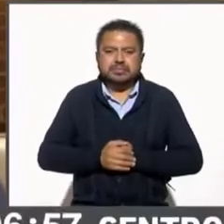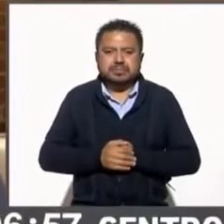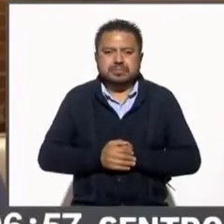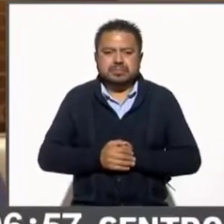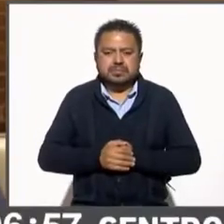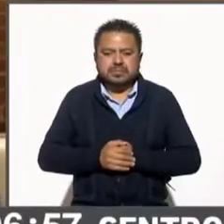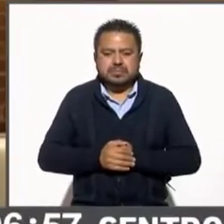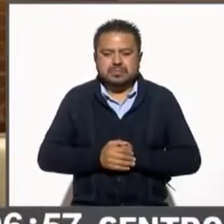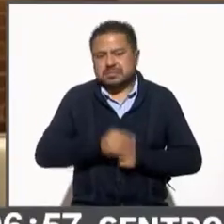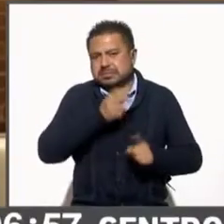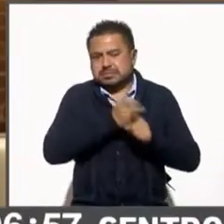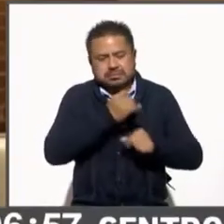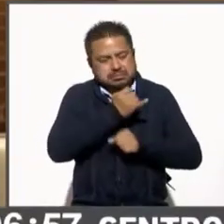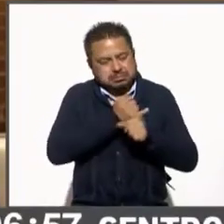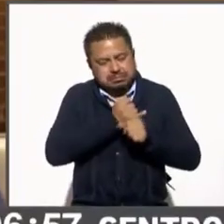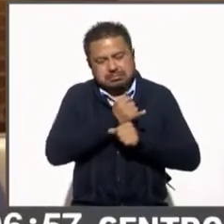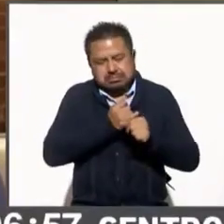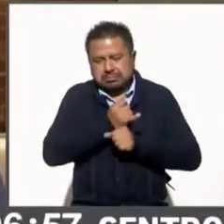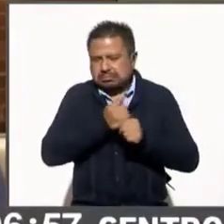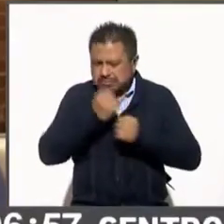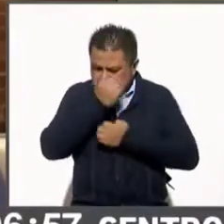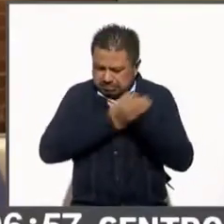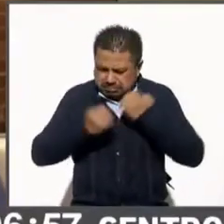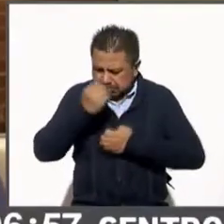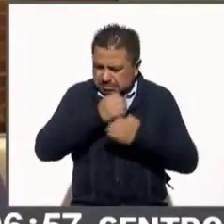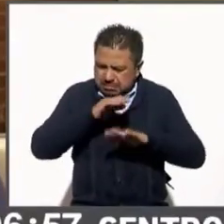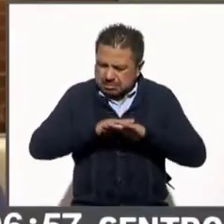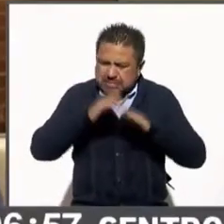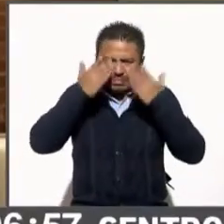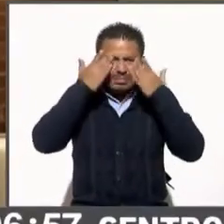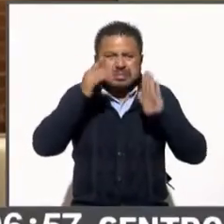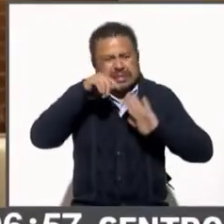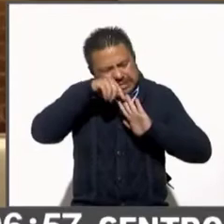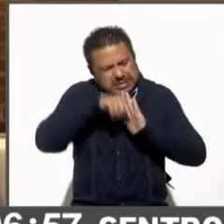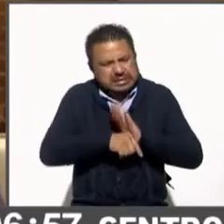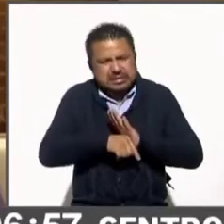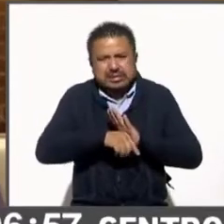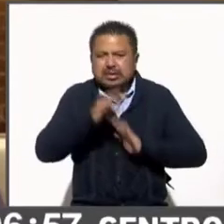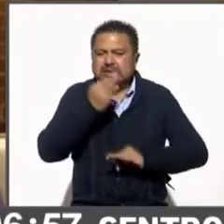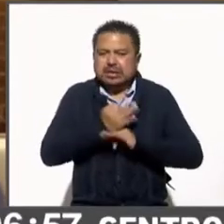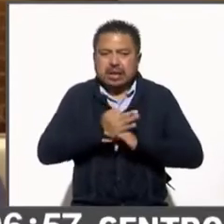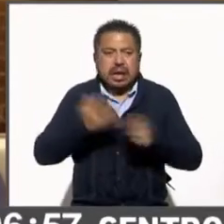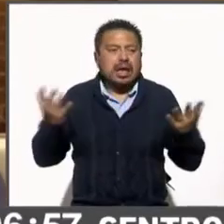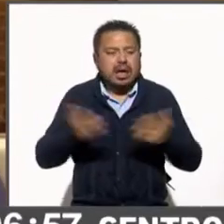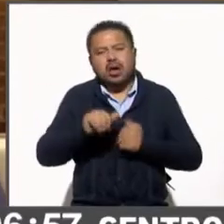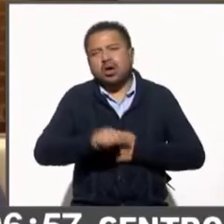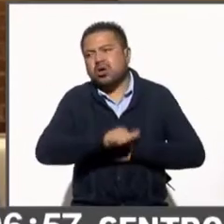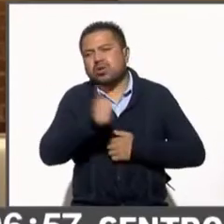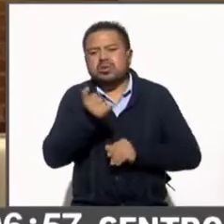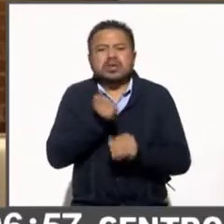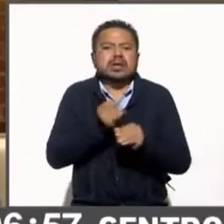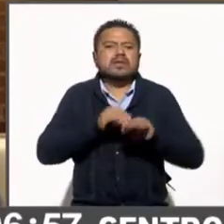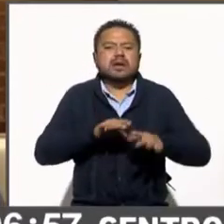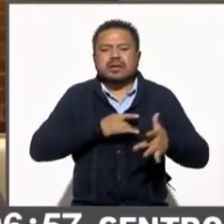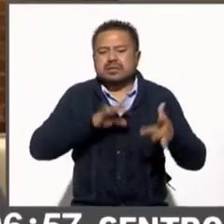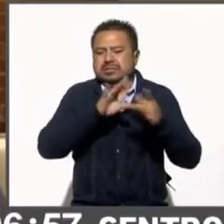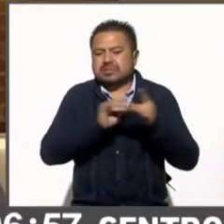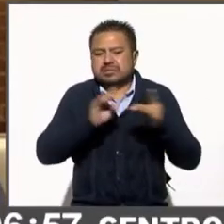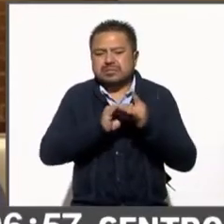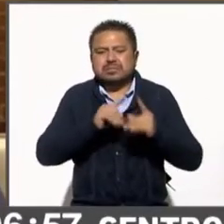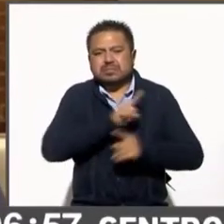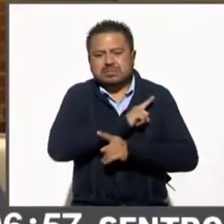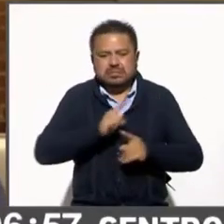Una evaluación amplia, que es la que intentamos hacer. Hay otros indicadores que habría que observar,